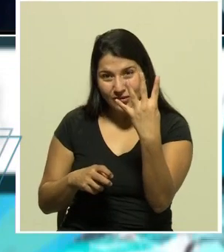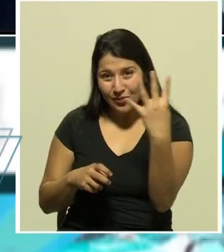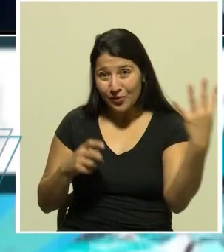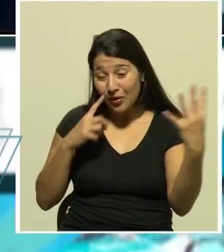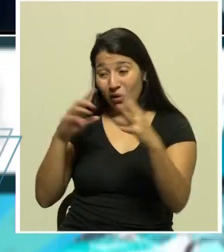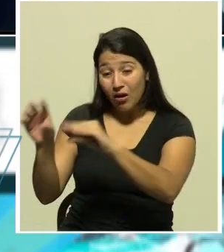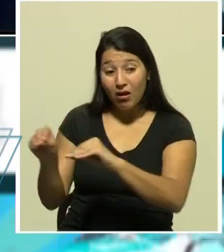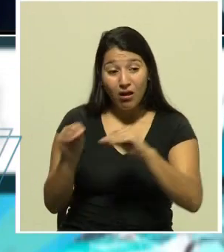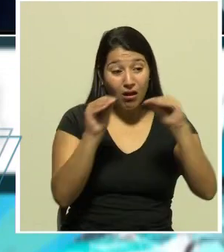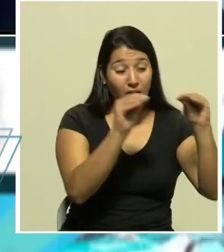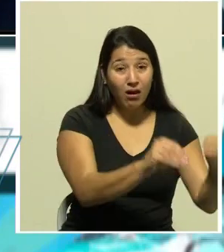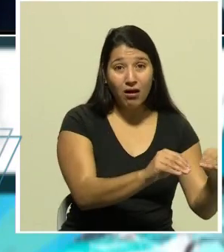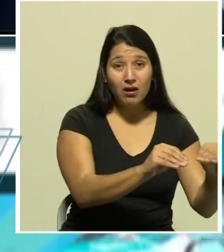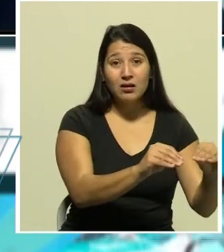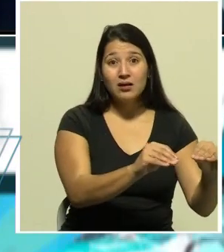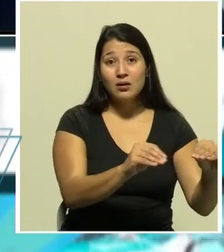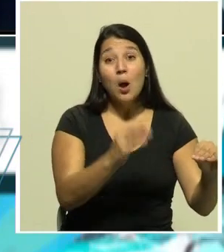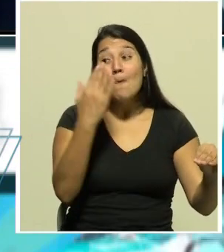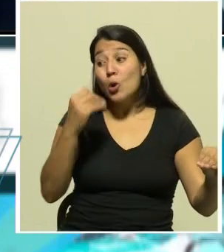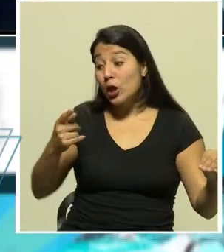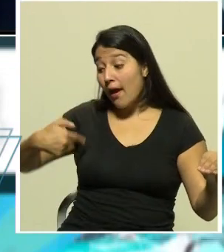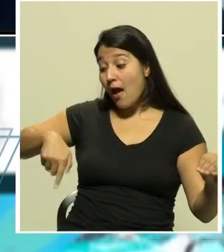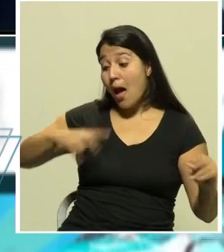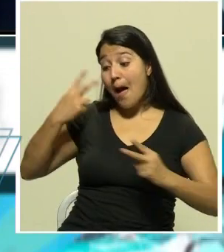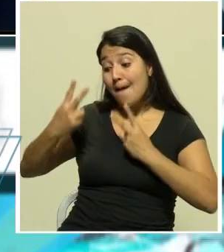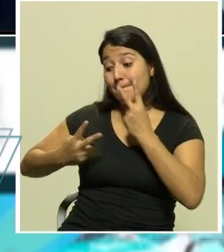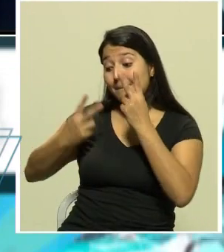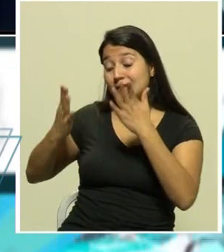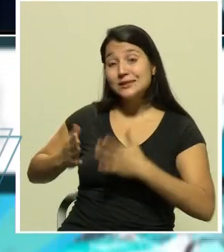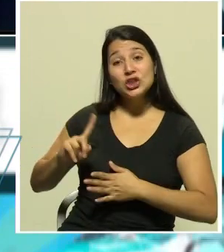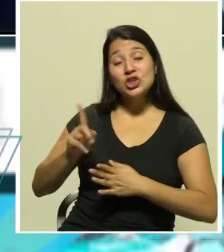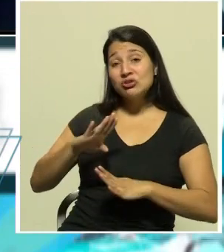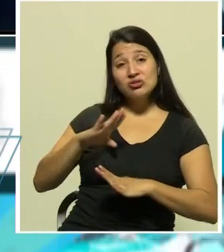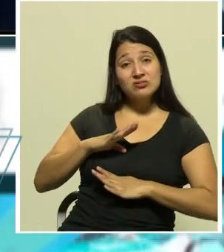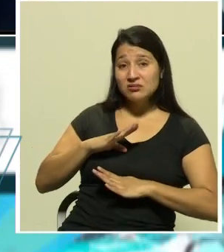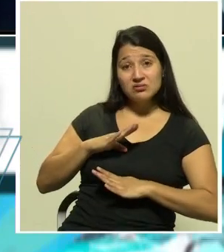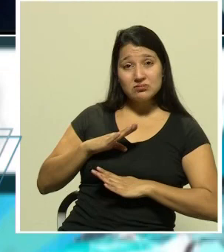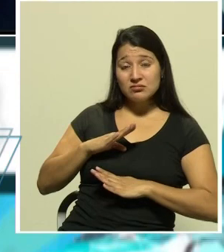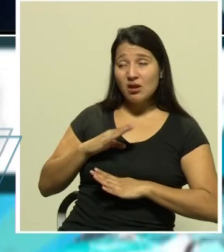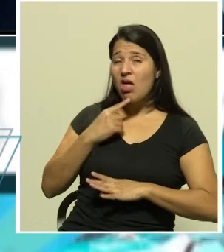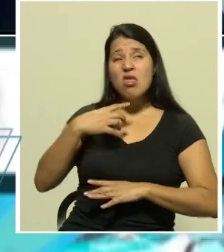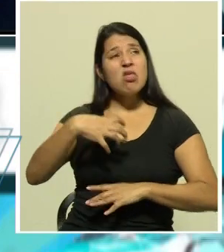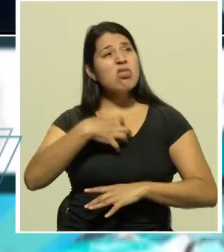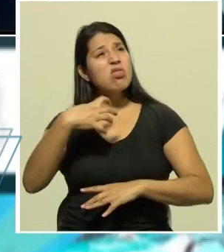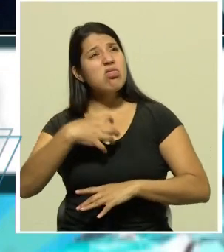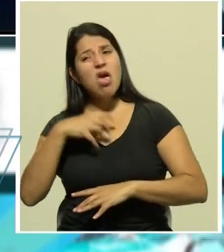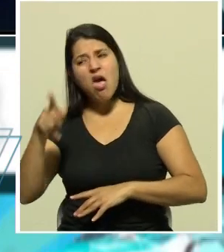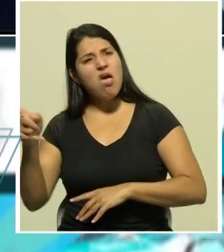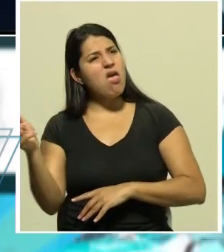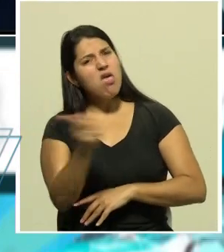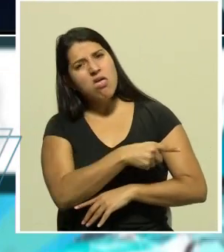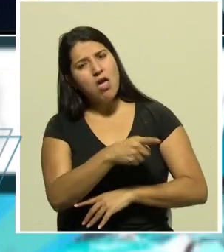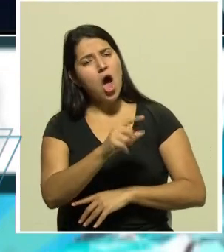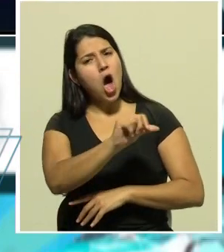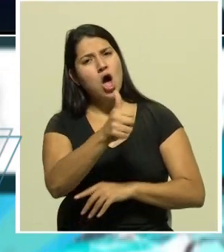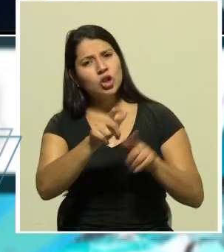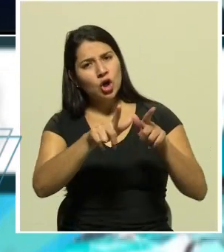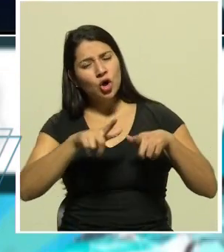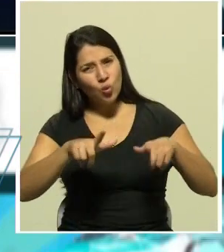en un hotel por eso le preguntaba si tienen la potestad legal de tomar esa decisión